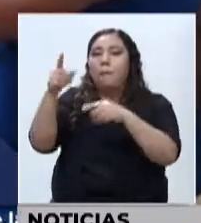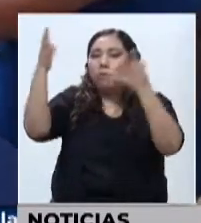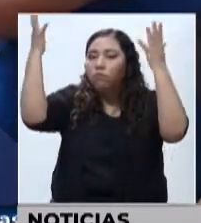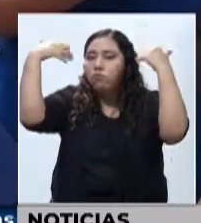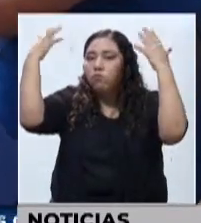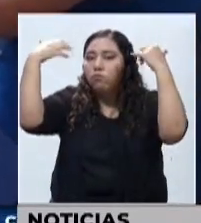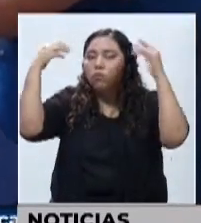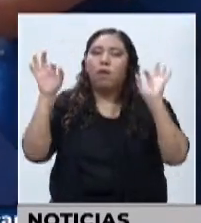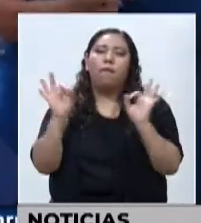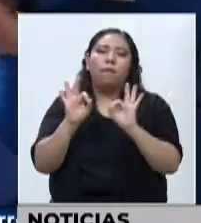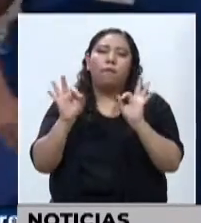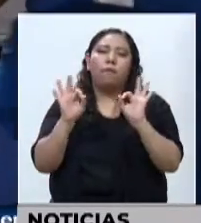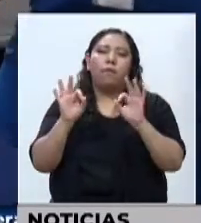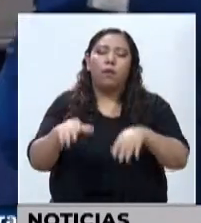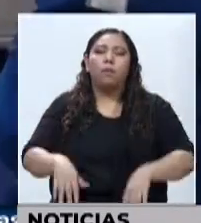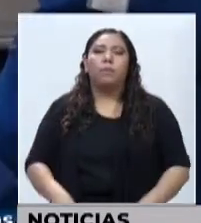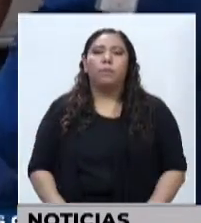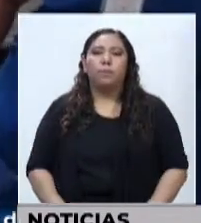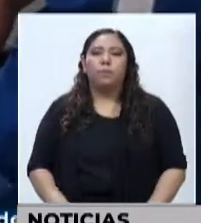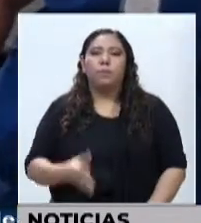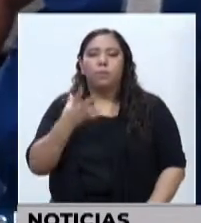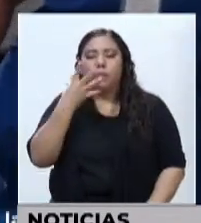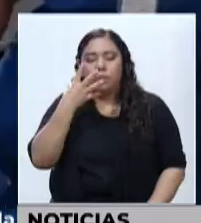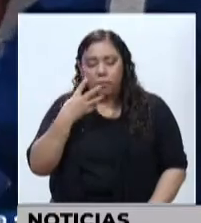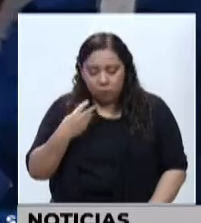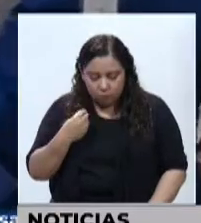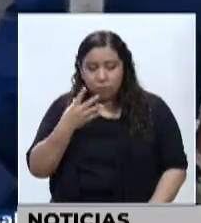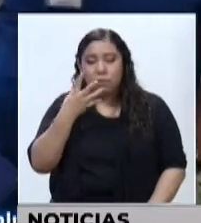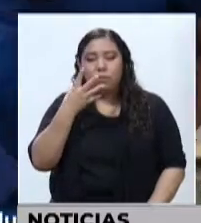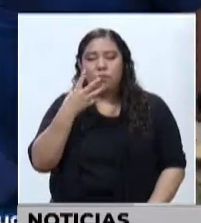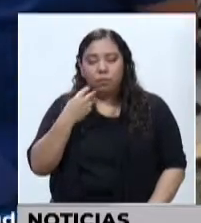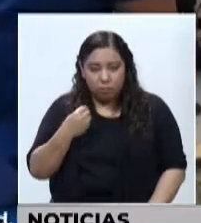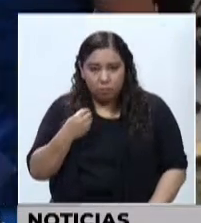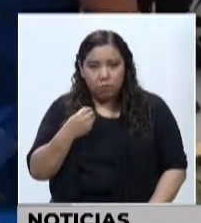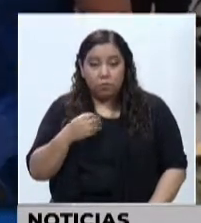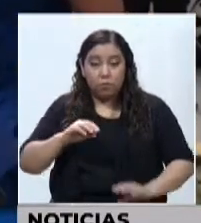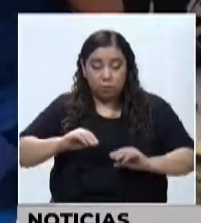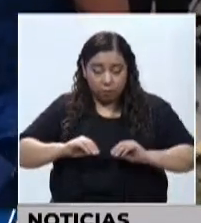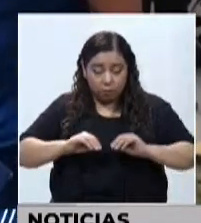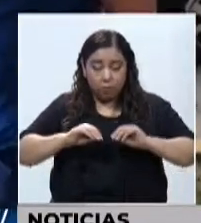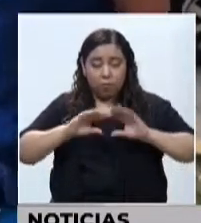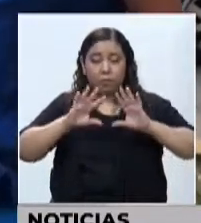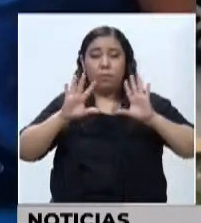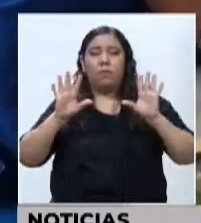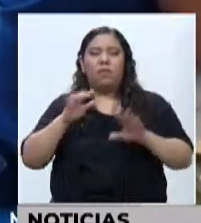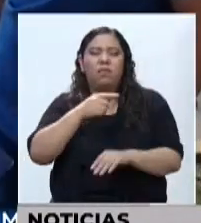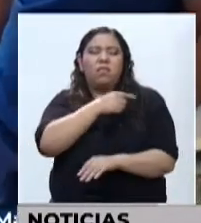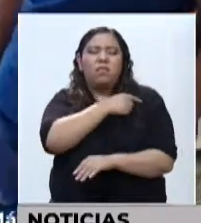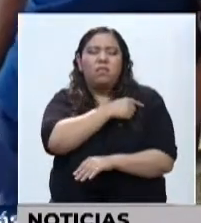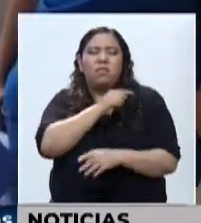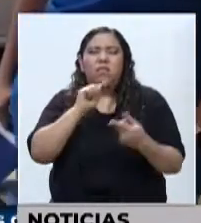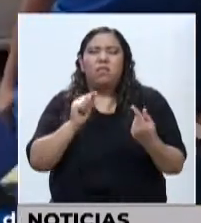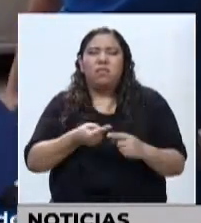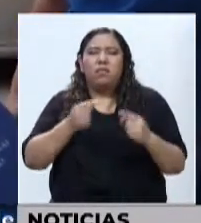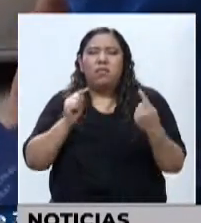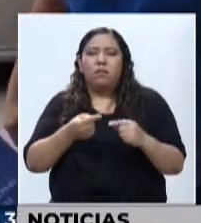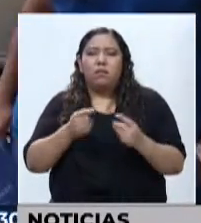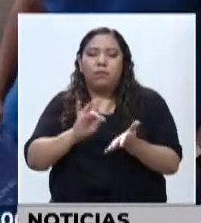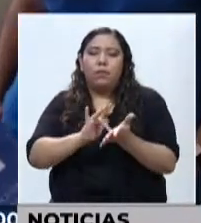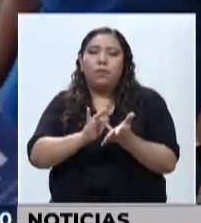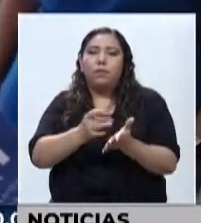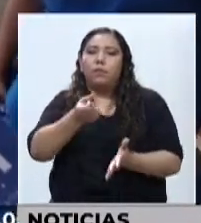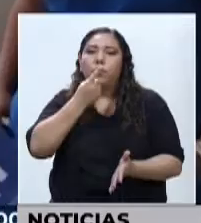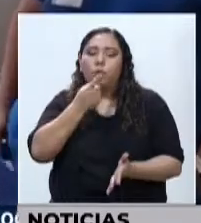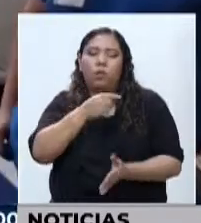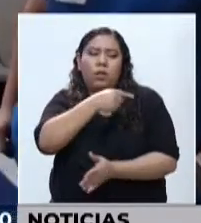y también les puede pegar sueño. Al siguiente día, ellos pueden amanecer con dolor en el brazo. Por eso es la recomendación de las dos acetaminofén para